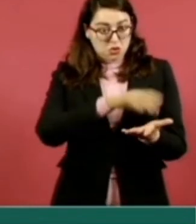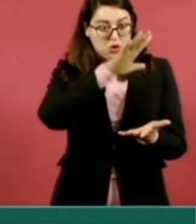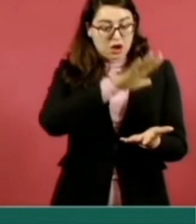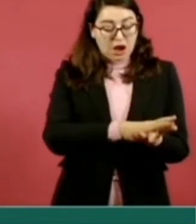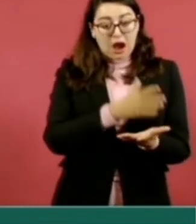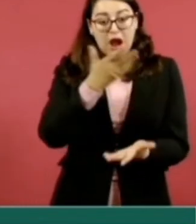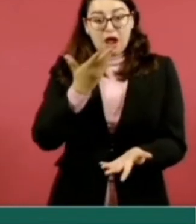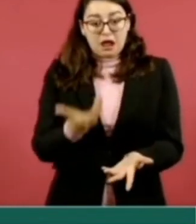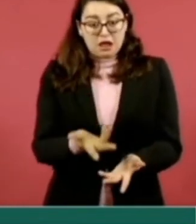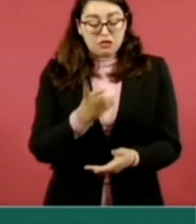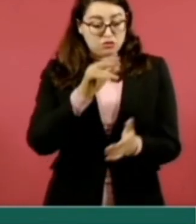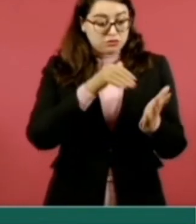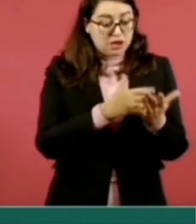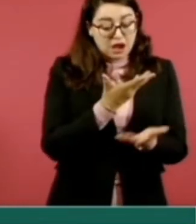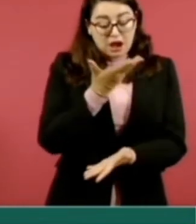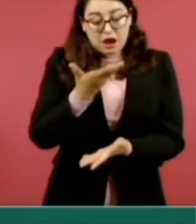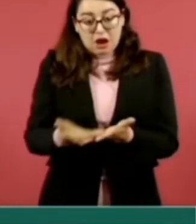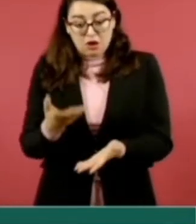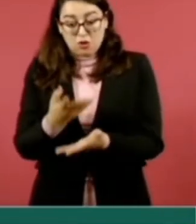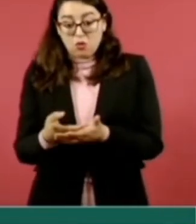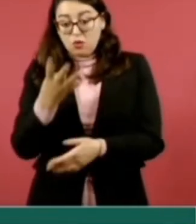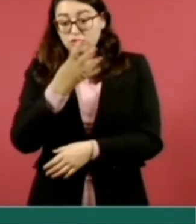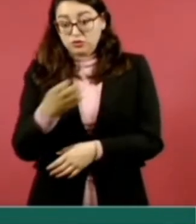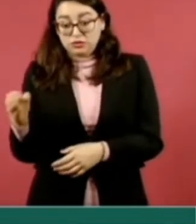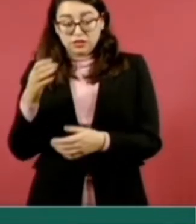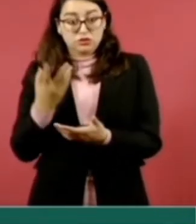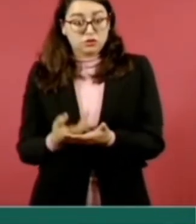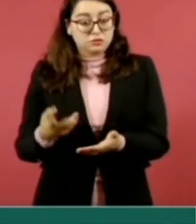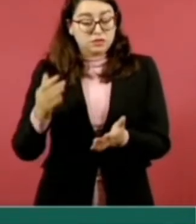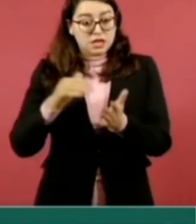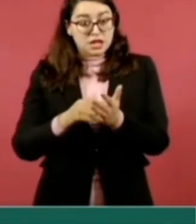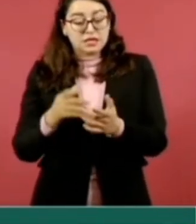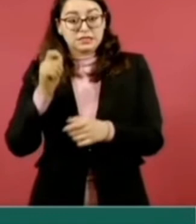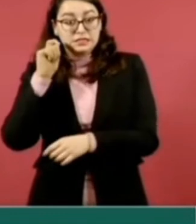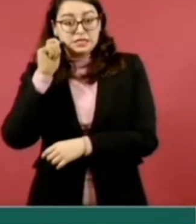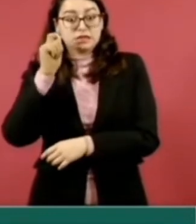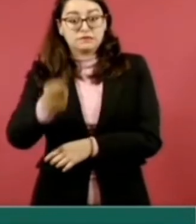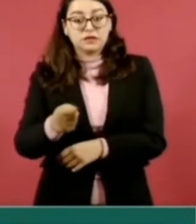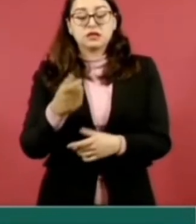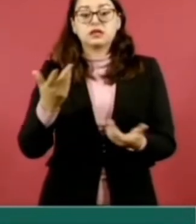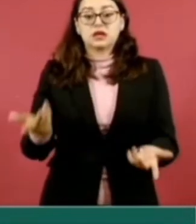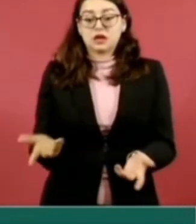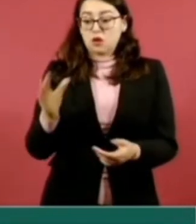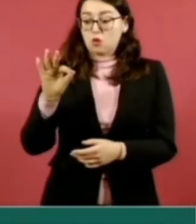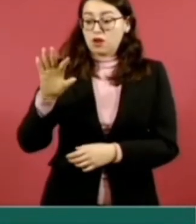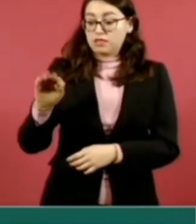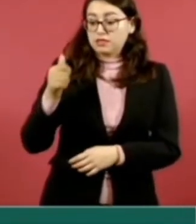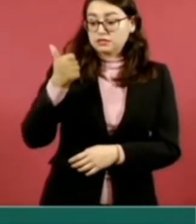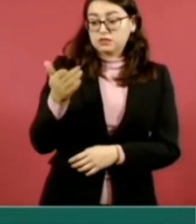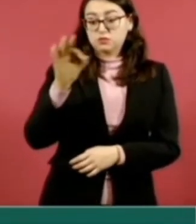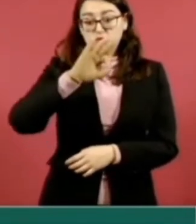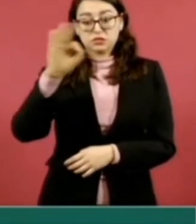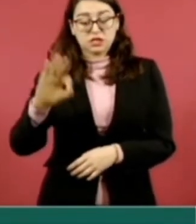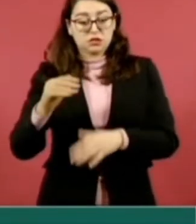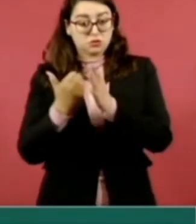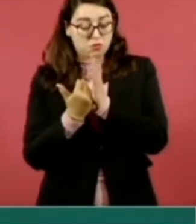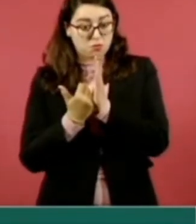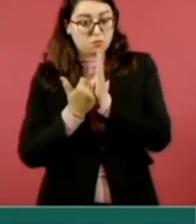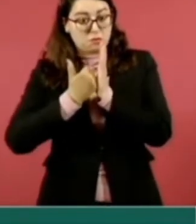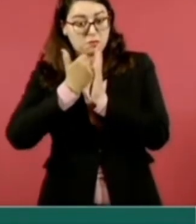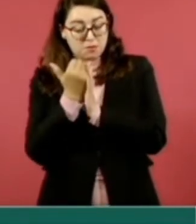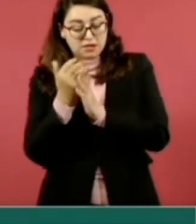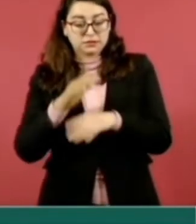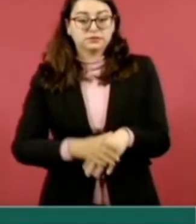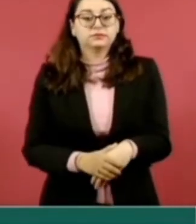consultas de especialidad. Es decir, ha tenido un incremento en los 23 estados en promedio del 46 por ciento. Las consultas de